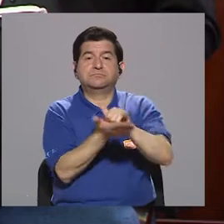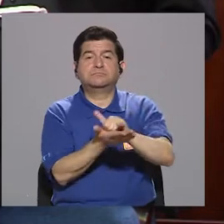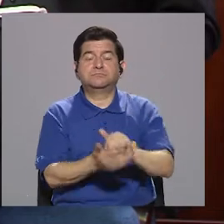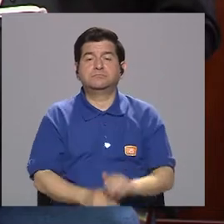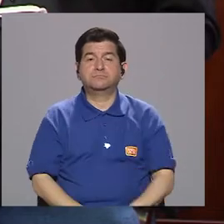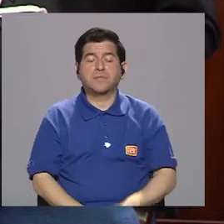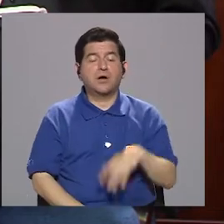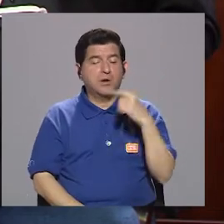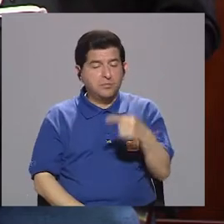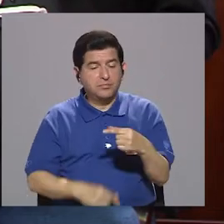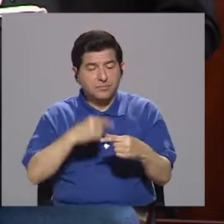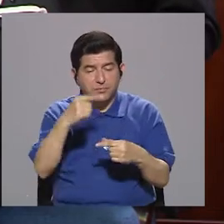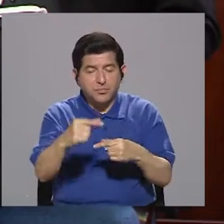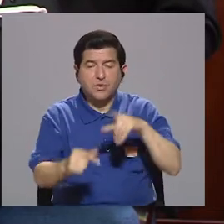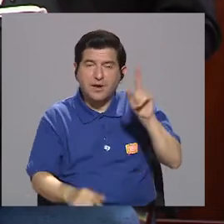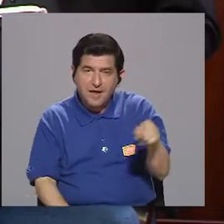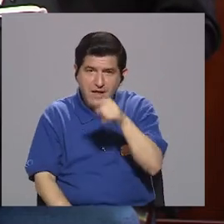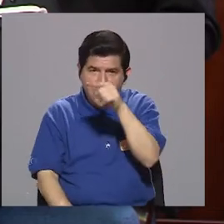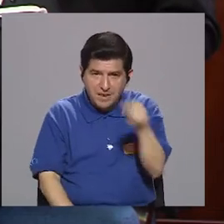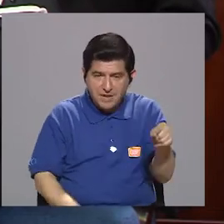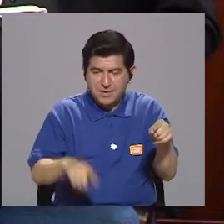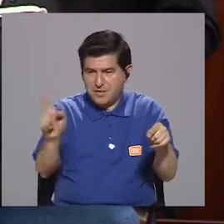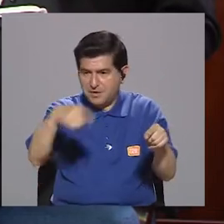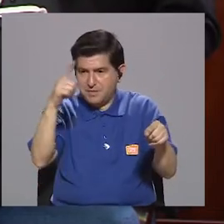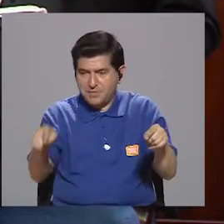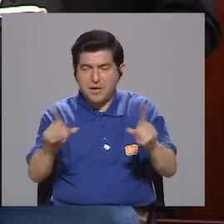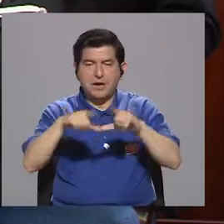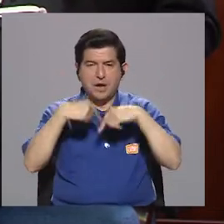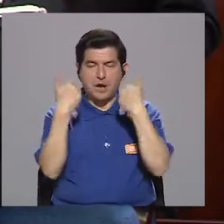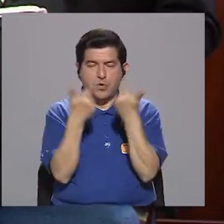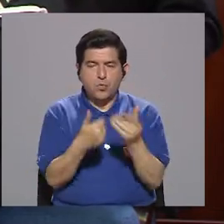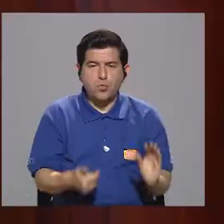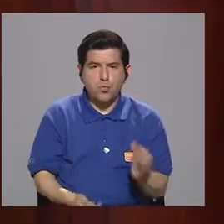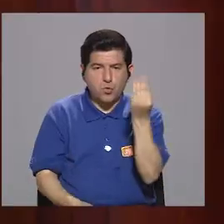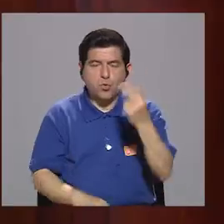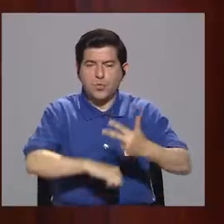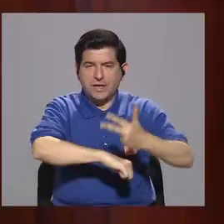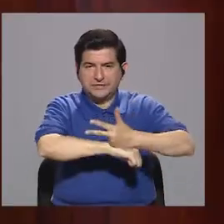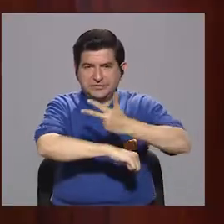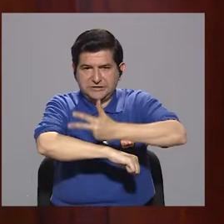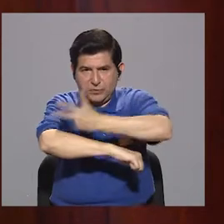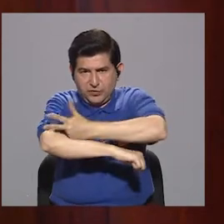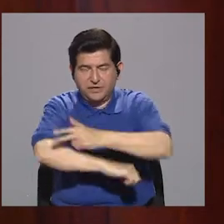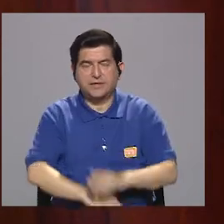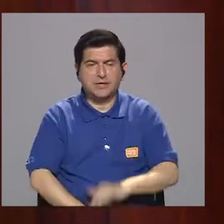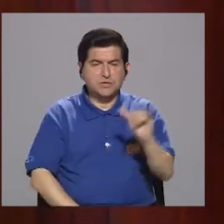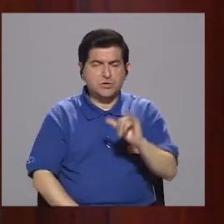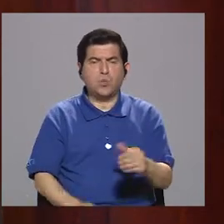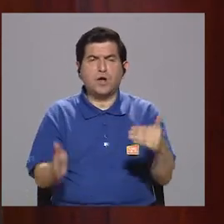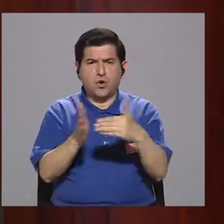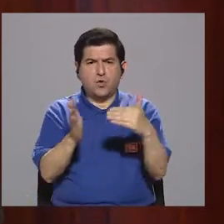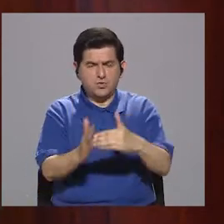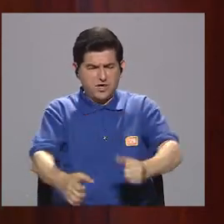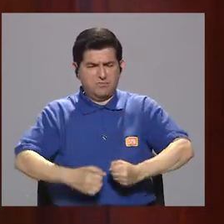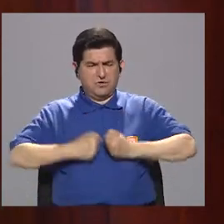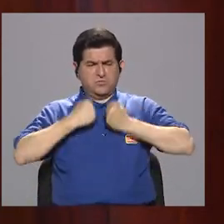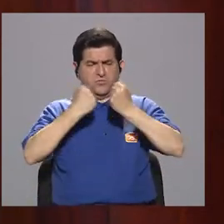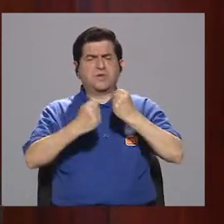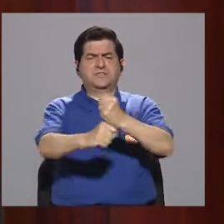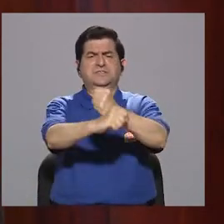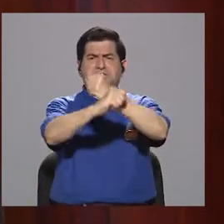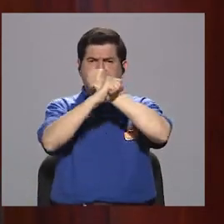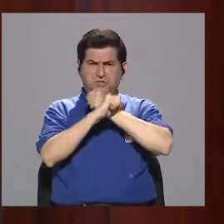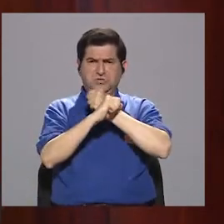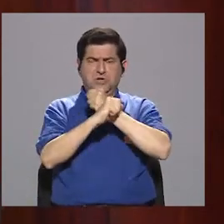Y poco a poco fuimos erradicando las bandas juveniles de los chapulines. Poco a poco fuimos revitalizando y dándole